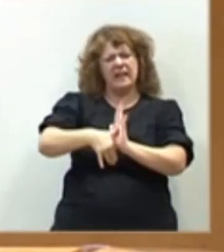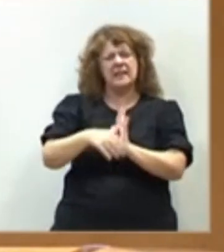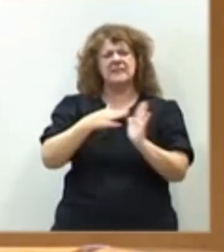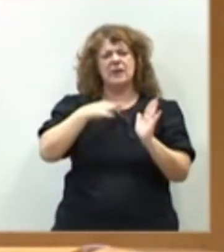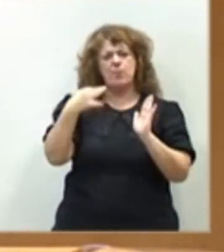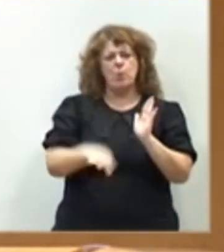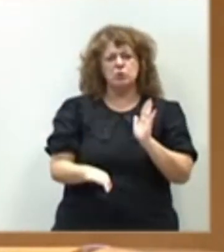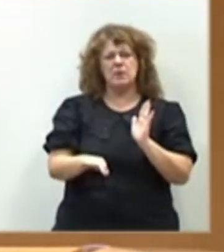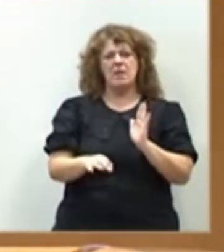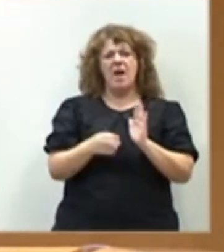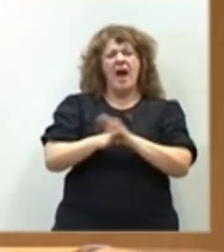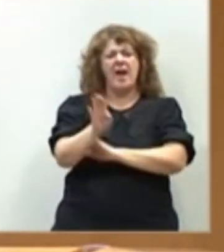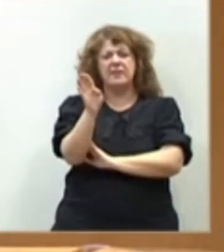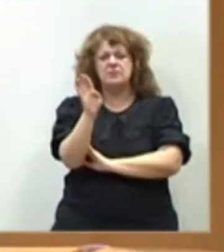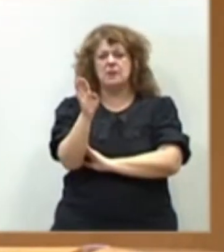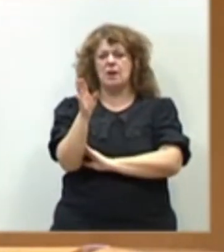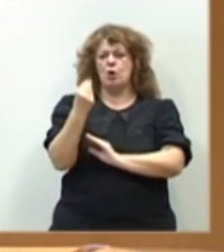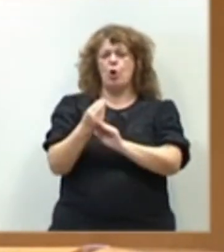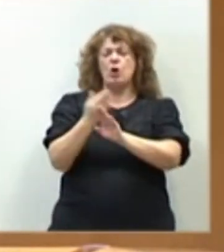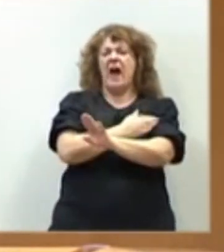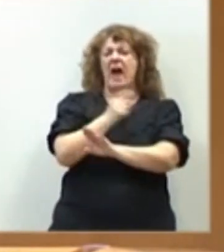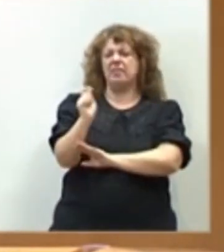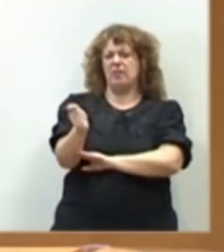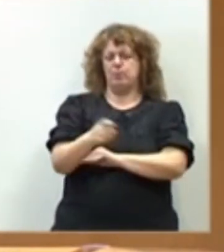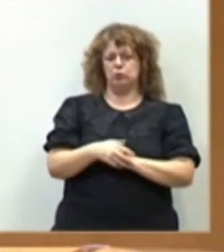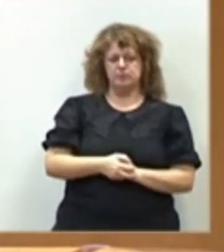de poder acceder a los anticipos.